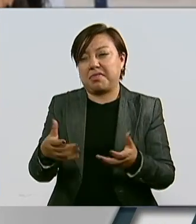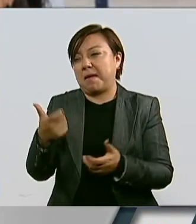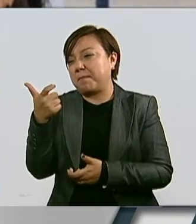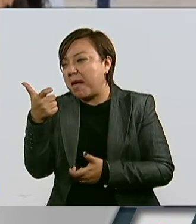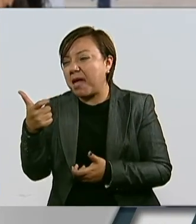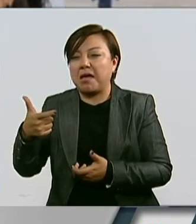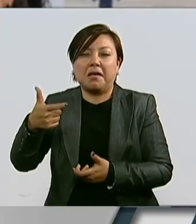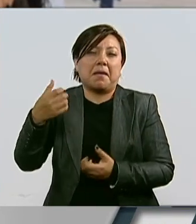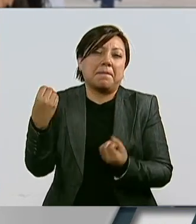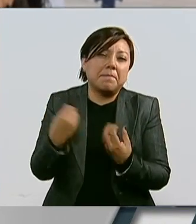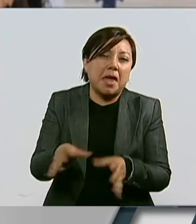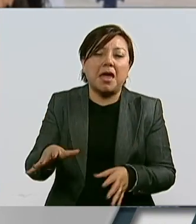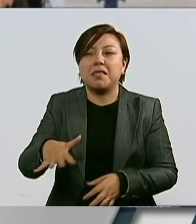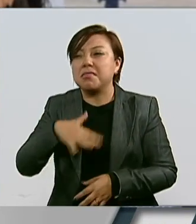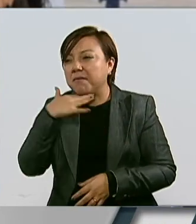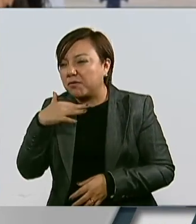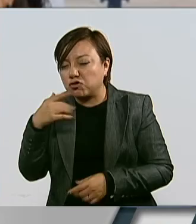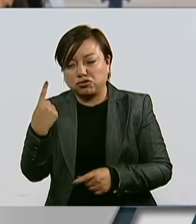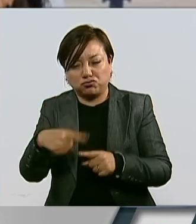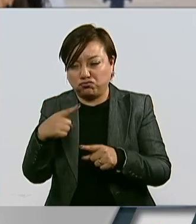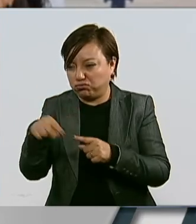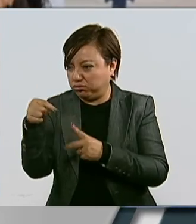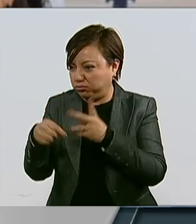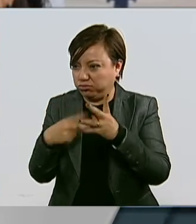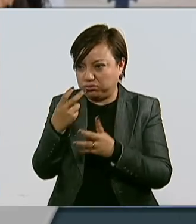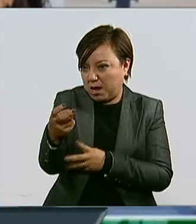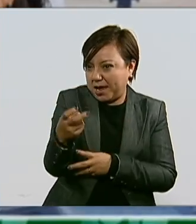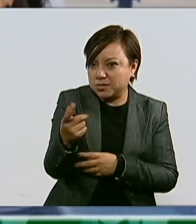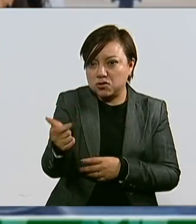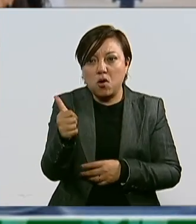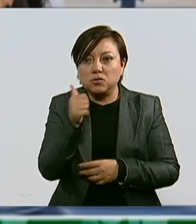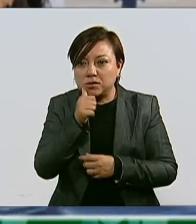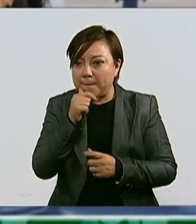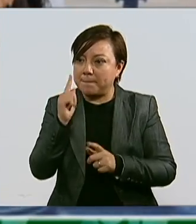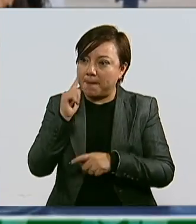corrupción y desapego a los objetivos y metas que tienen encomendadas.